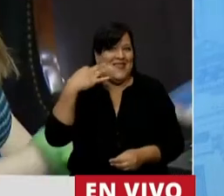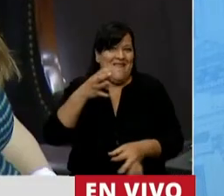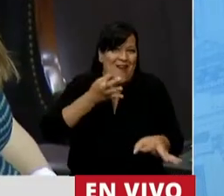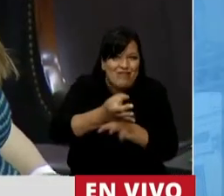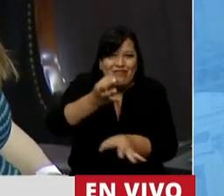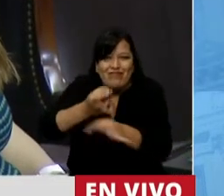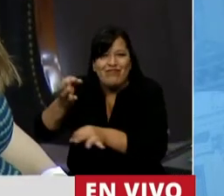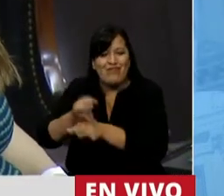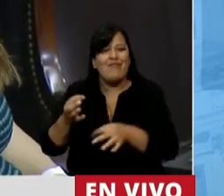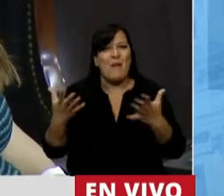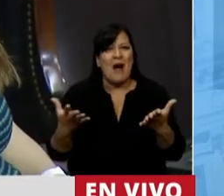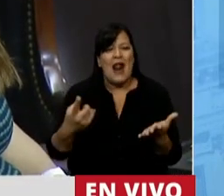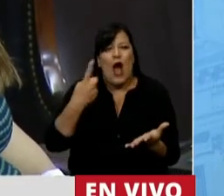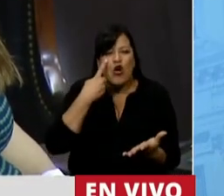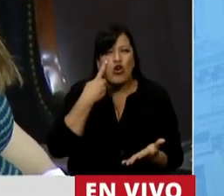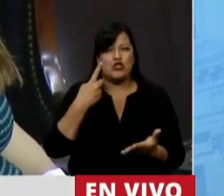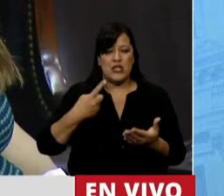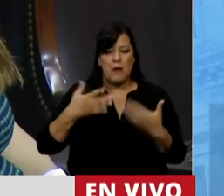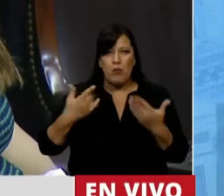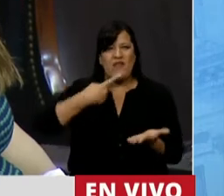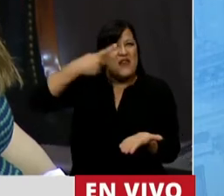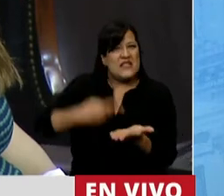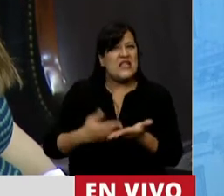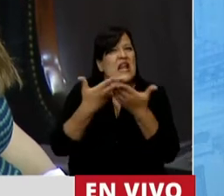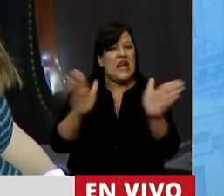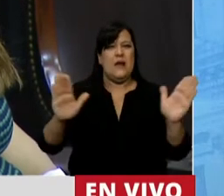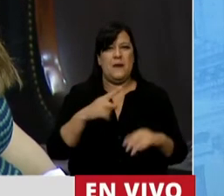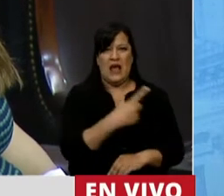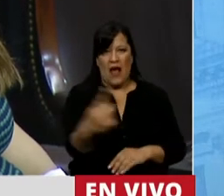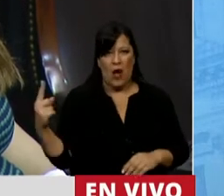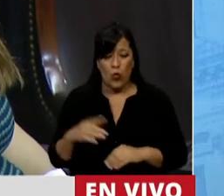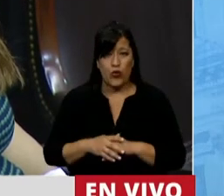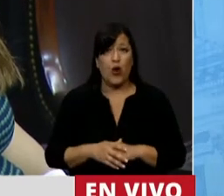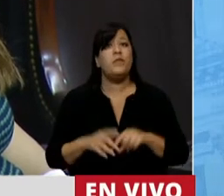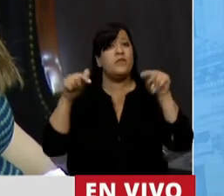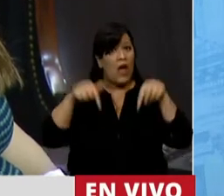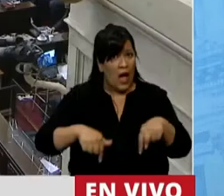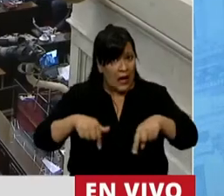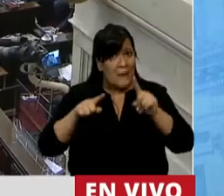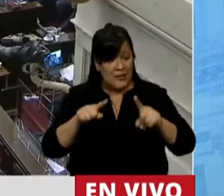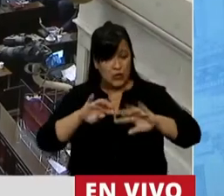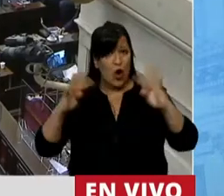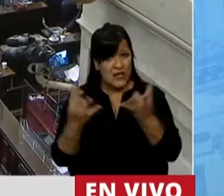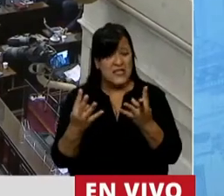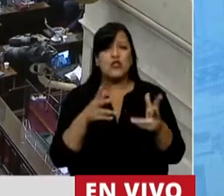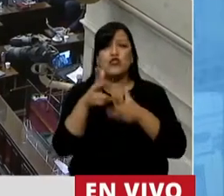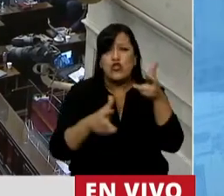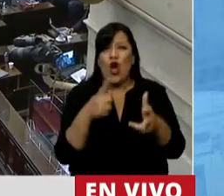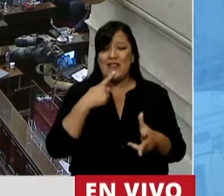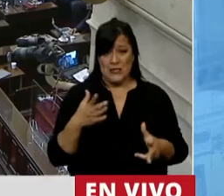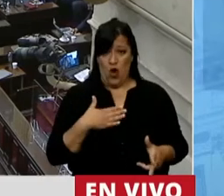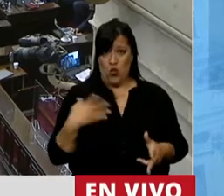el poder elegir con libertad. Y acá también se ha dicho que este proyecto, nuestro